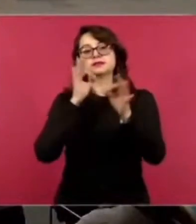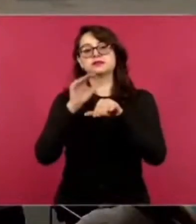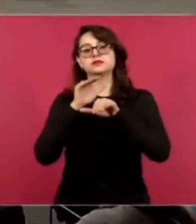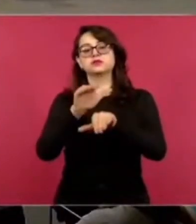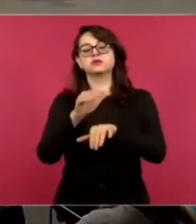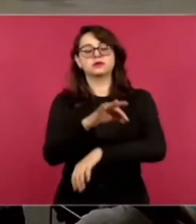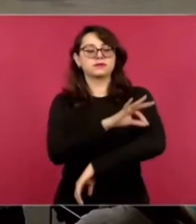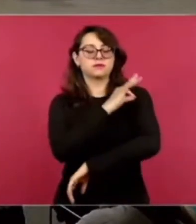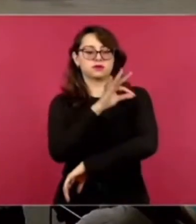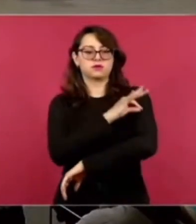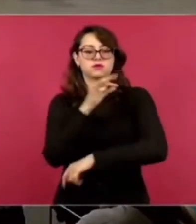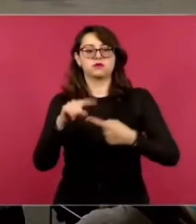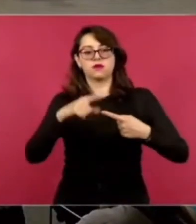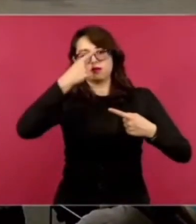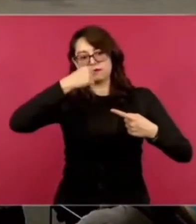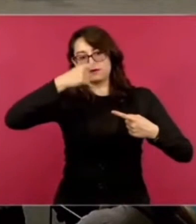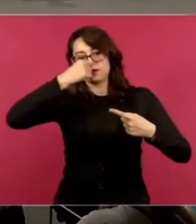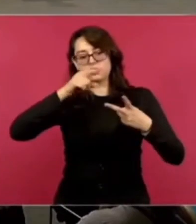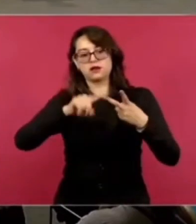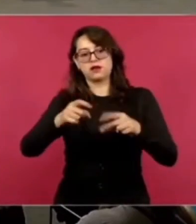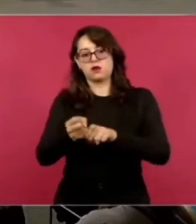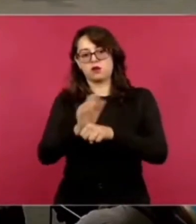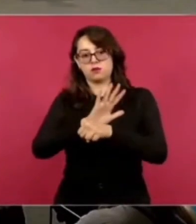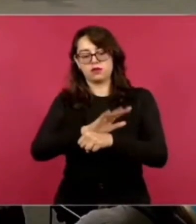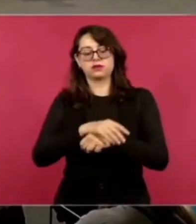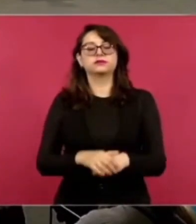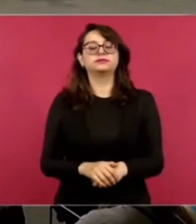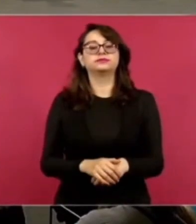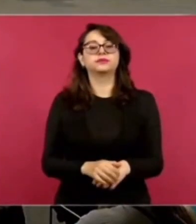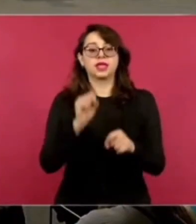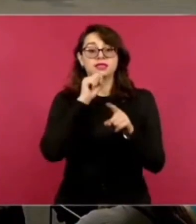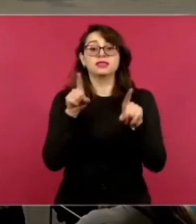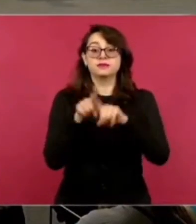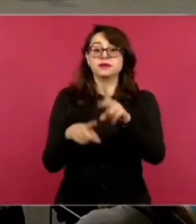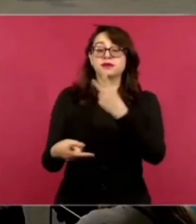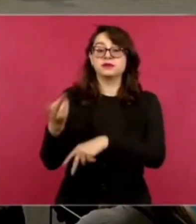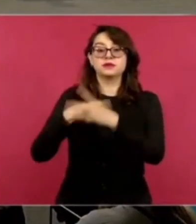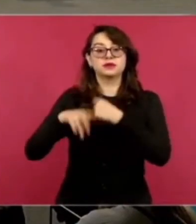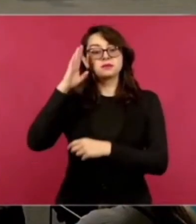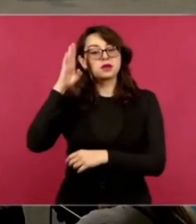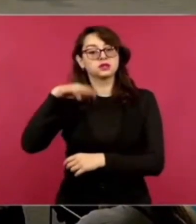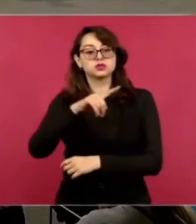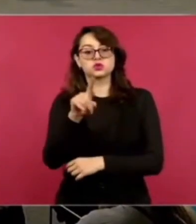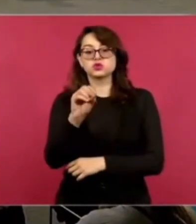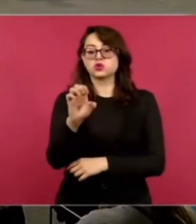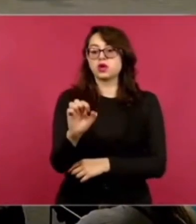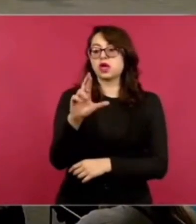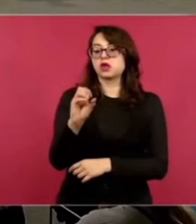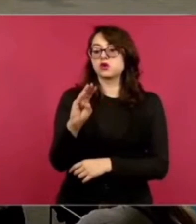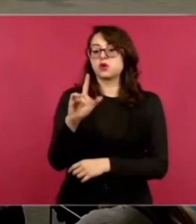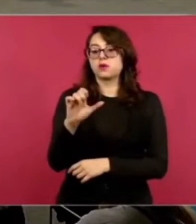el señor presidente. En esta ocasión, el maestro Zoé Robledo seguirá informando de los avances